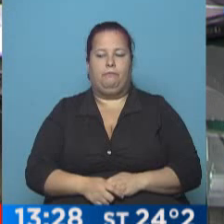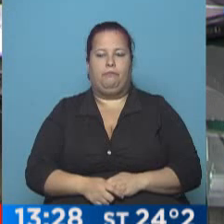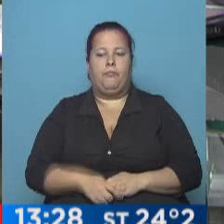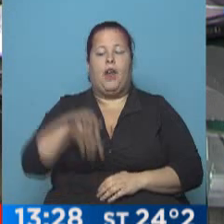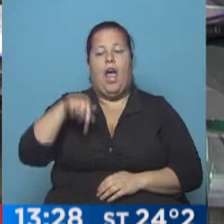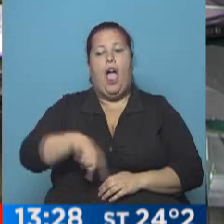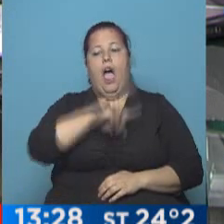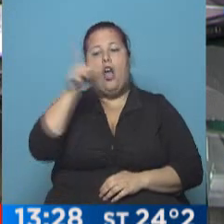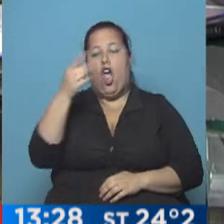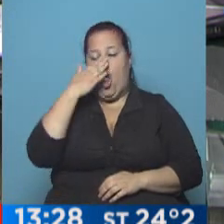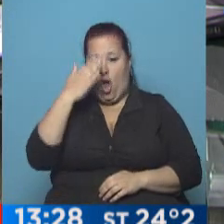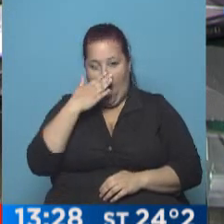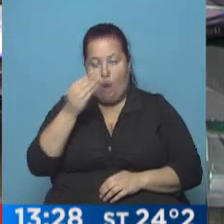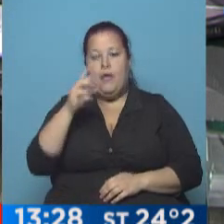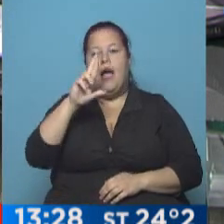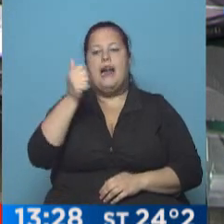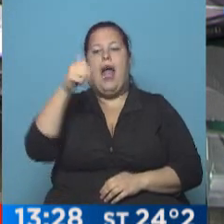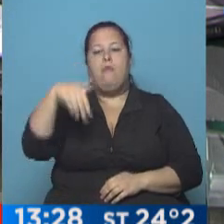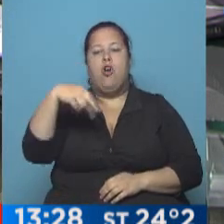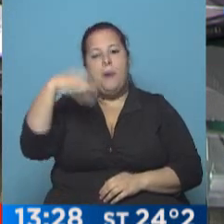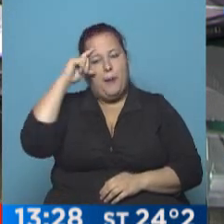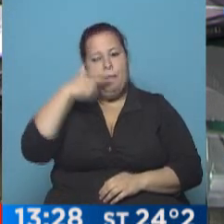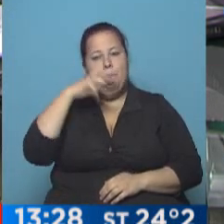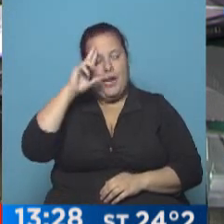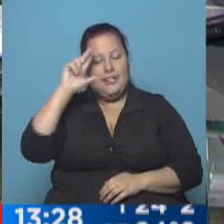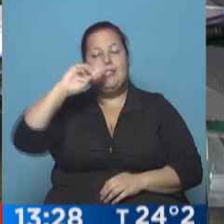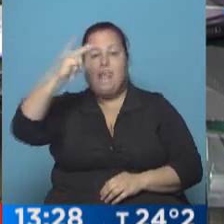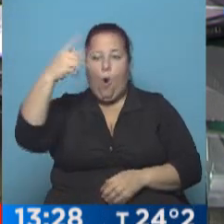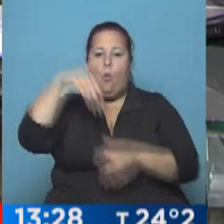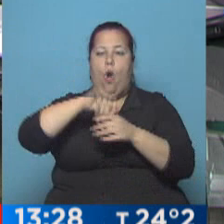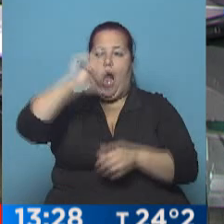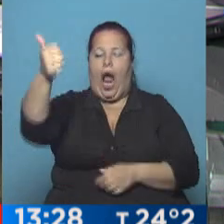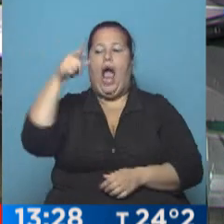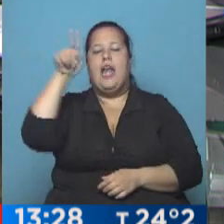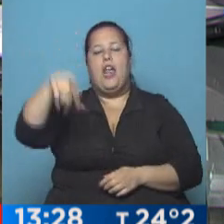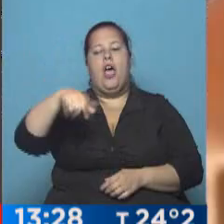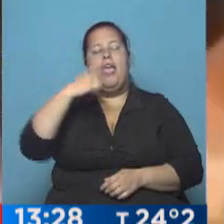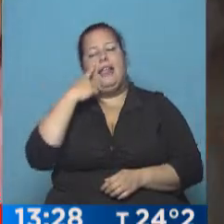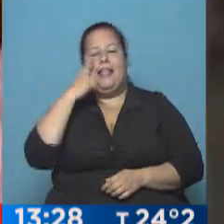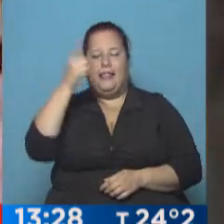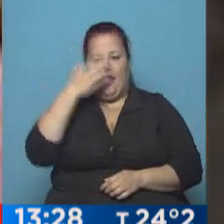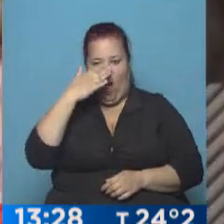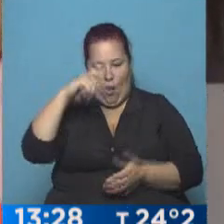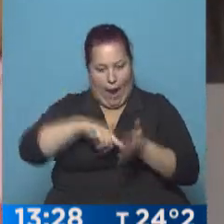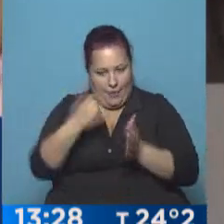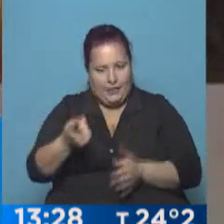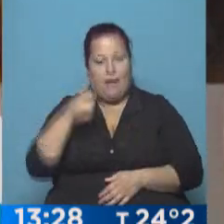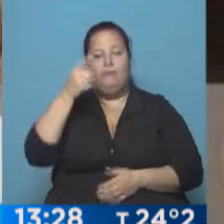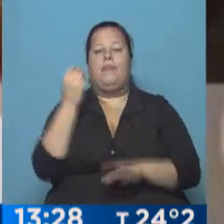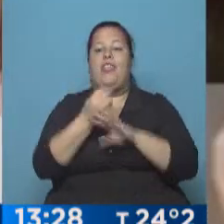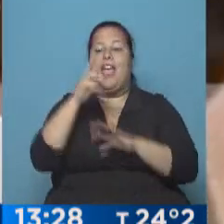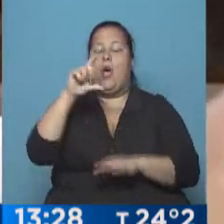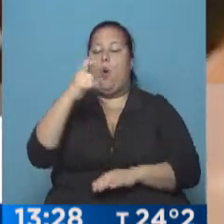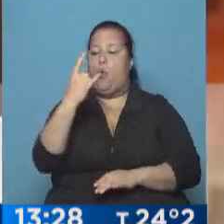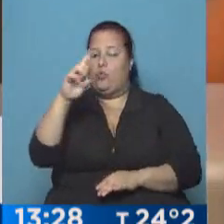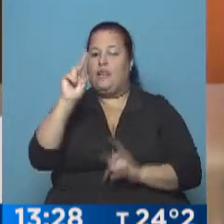Y nos trasladamos ahora a Córdoba porque Ramón Mestre fue reelecto como intendente de la capital provincial. Candidato de la Unión Cívica Radical ha